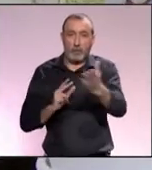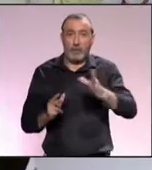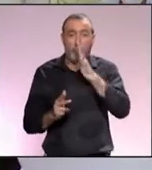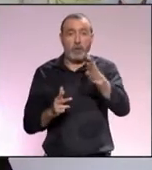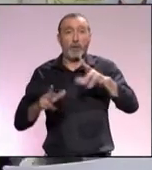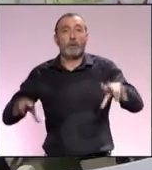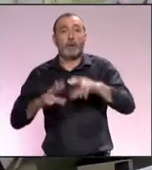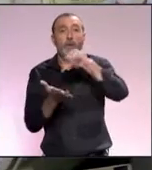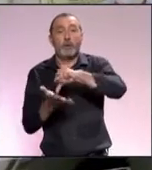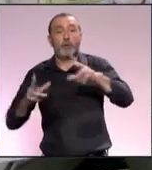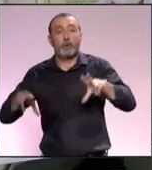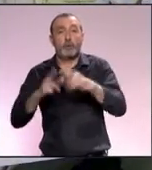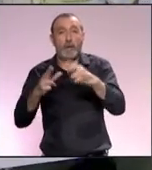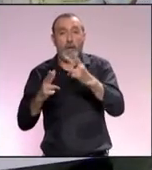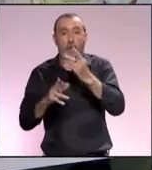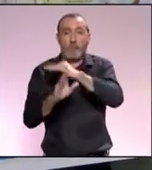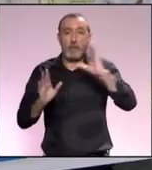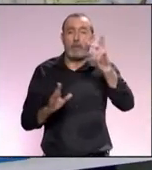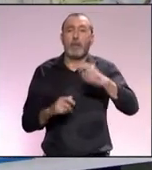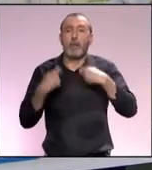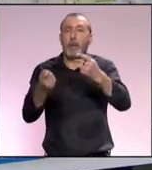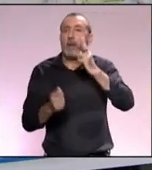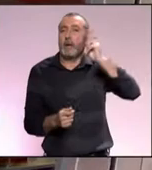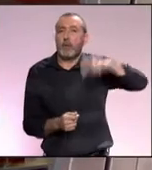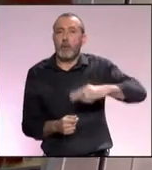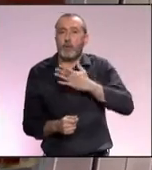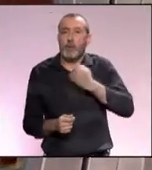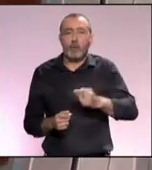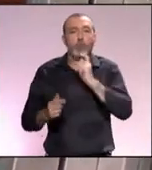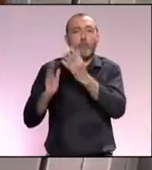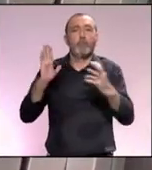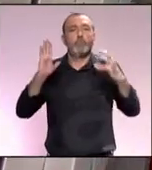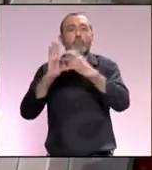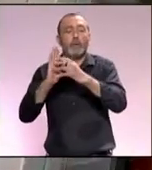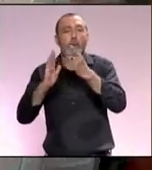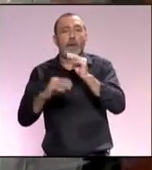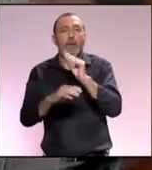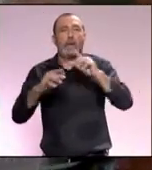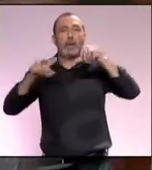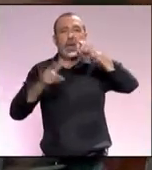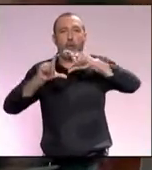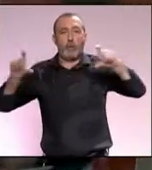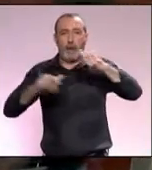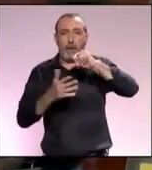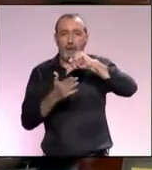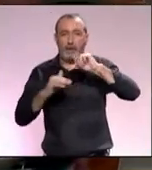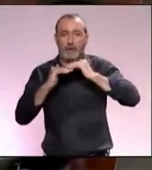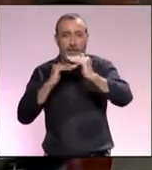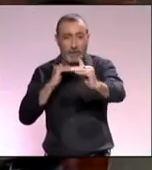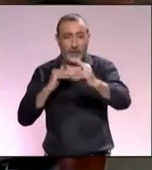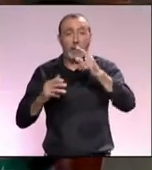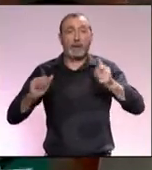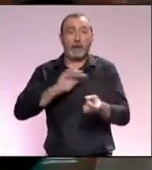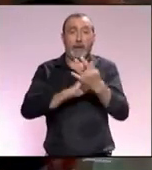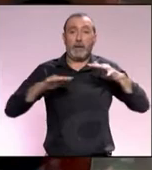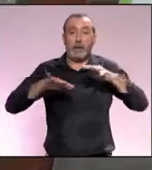sociedad. Por ello, el Centro Asesor Ambiental otorga a las empresas locales el reconocimiento municipal como establecimiento sostenible y, partir de ahí,